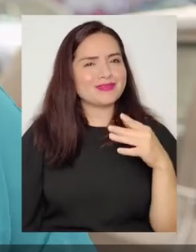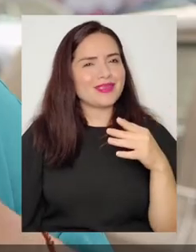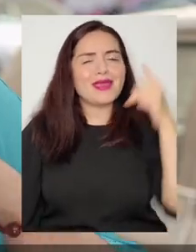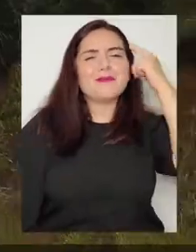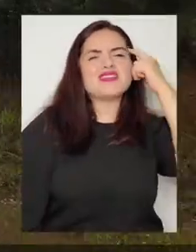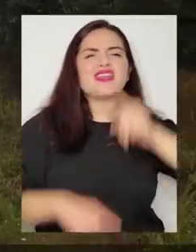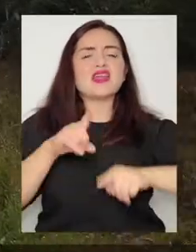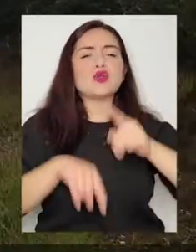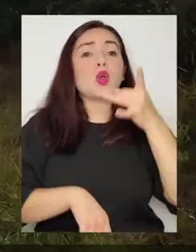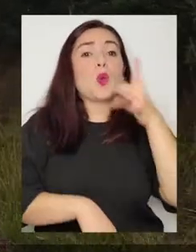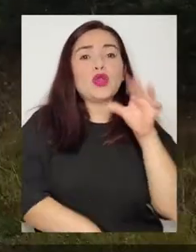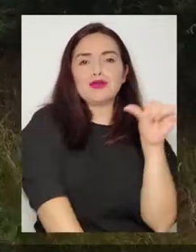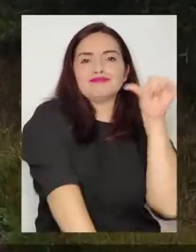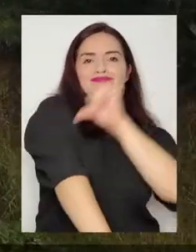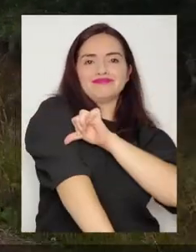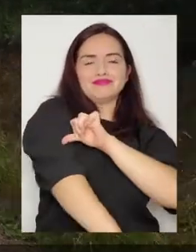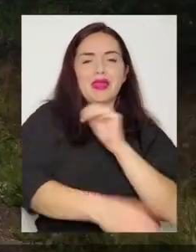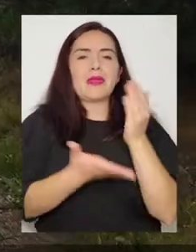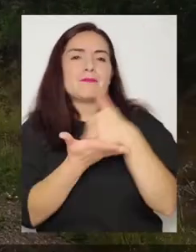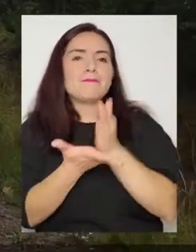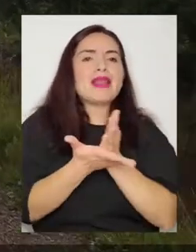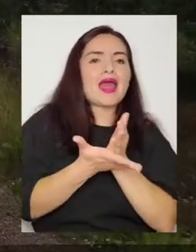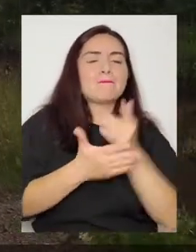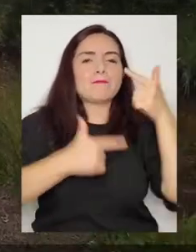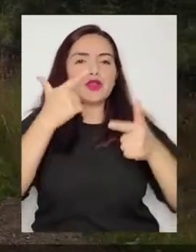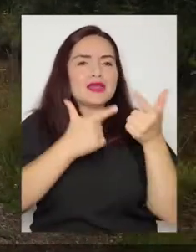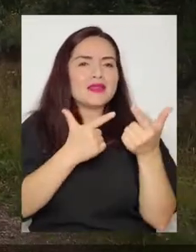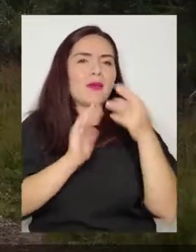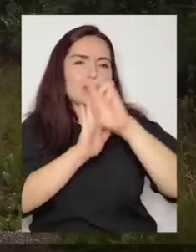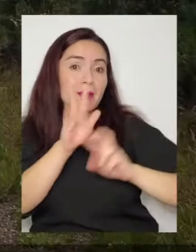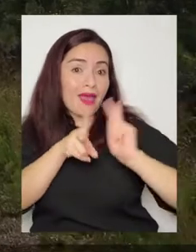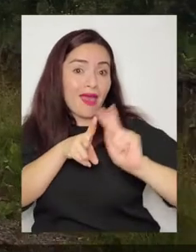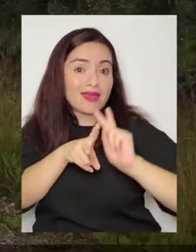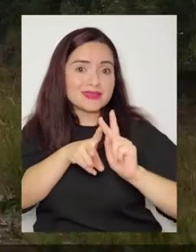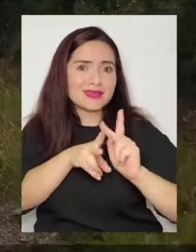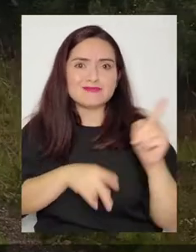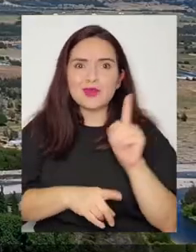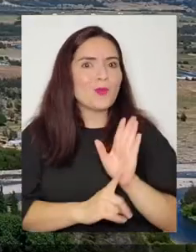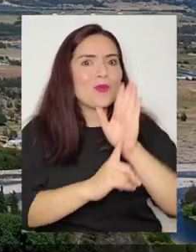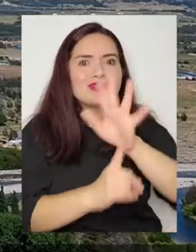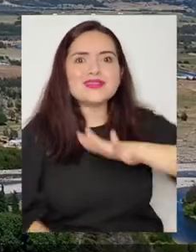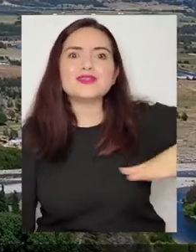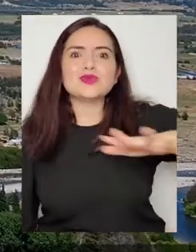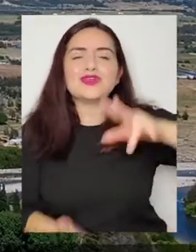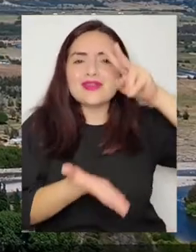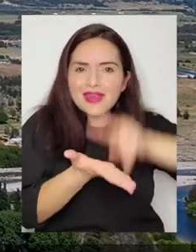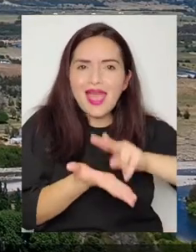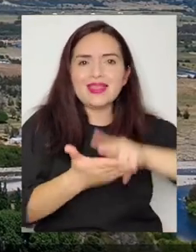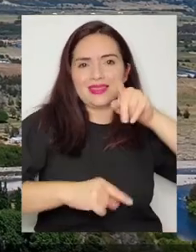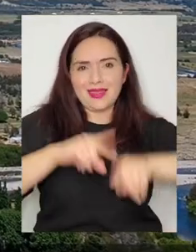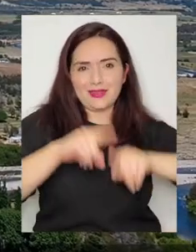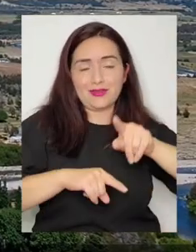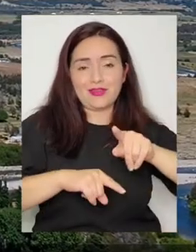aquello a dejar de pensar los territorios desde el centro donde elaboramos planes, políticas, programas que no dan cuenta